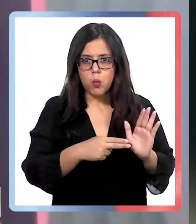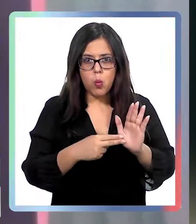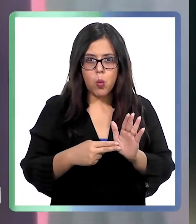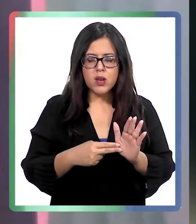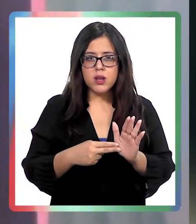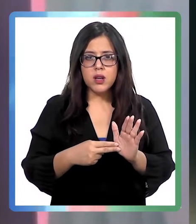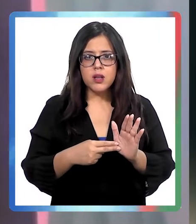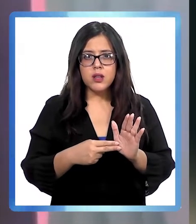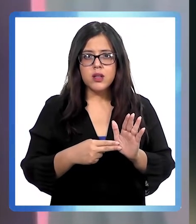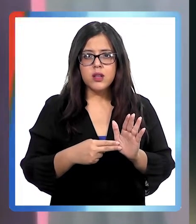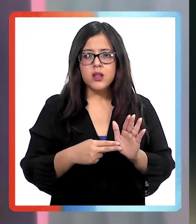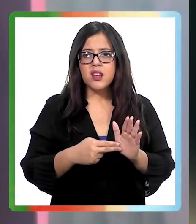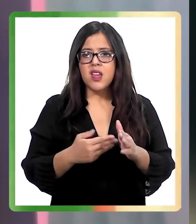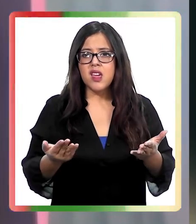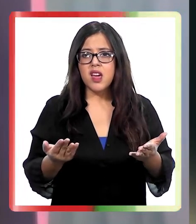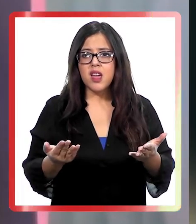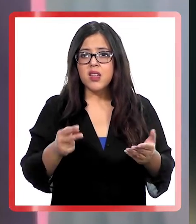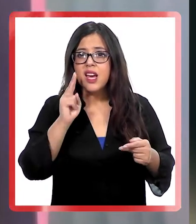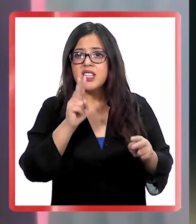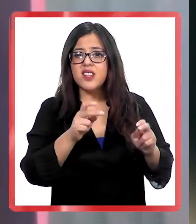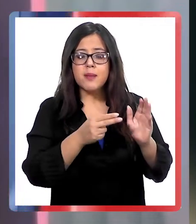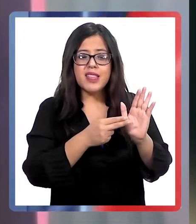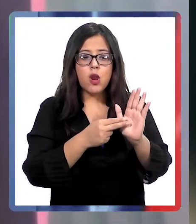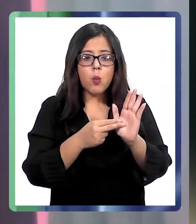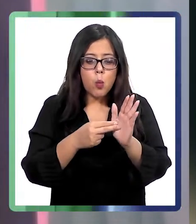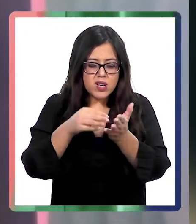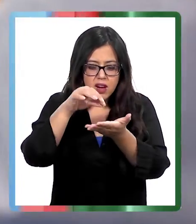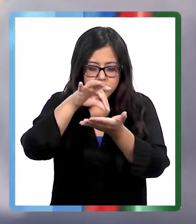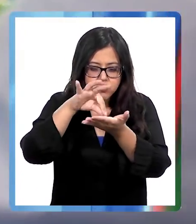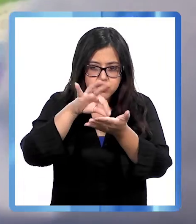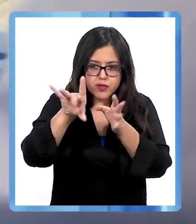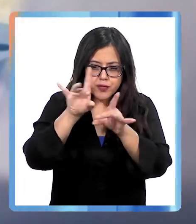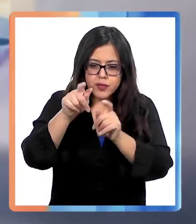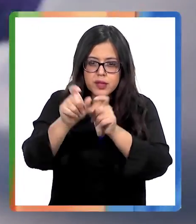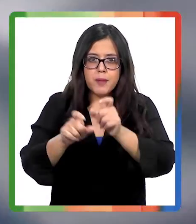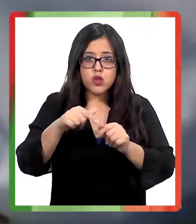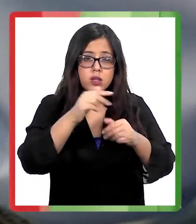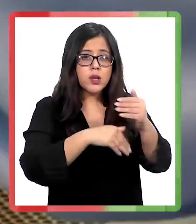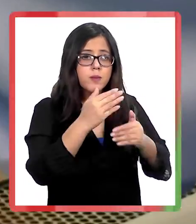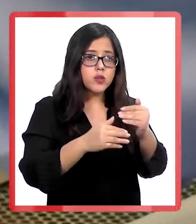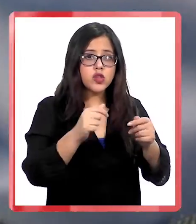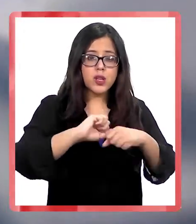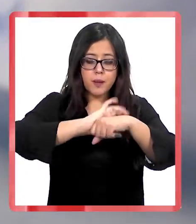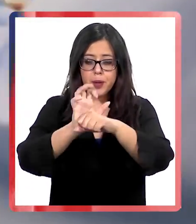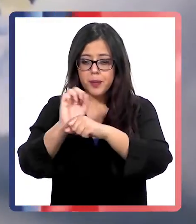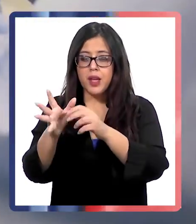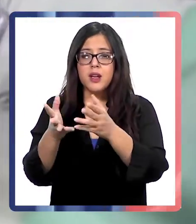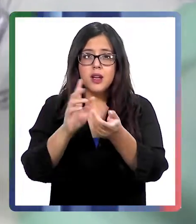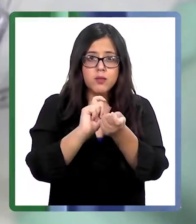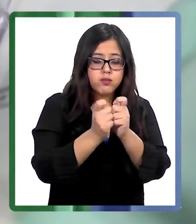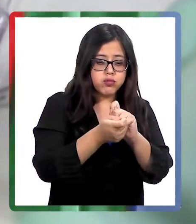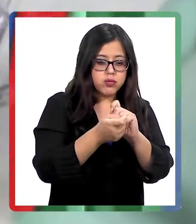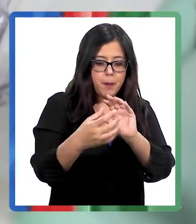No solo experimentalmente, sino los hechos determinan desde la muestra obtenida de pacientes. Este proceso, en que varias cepas